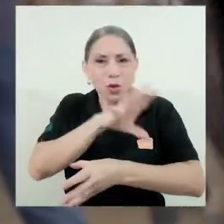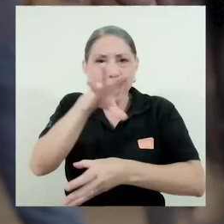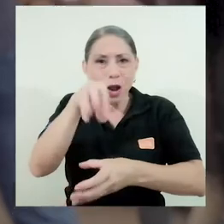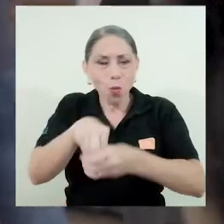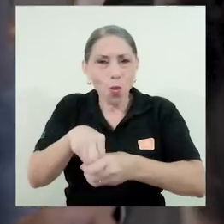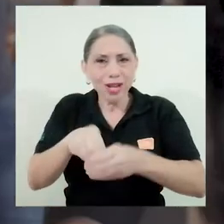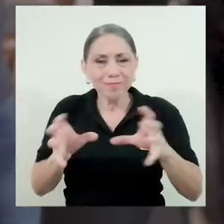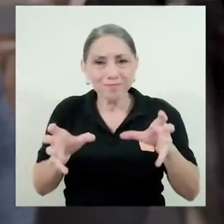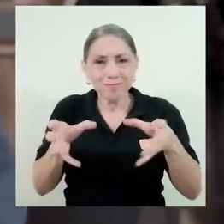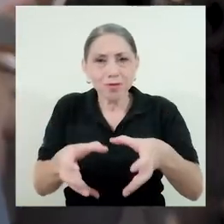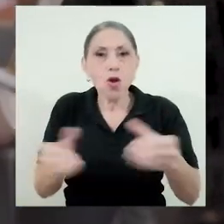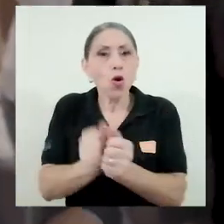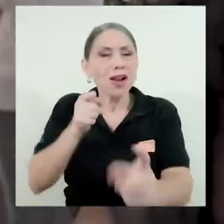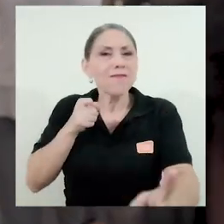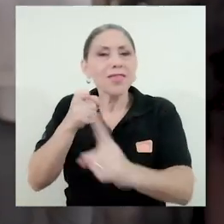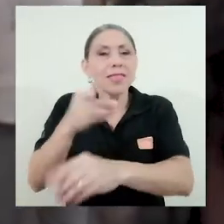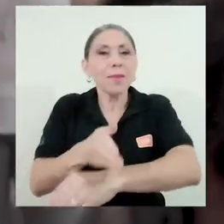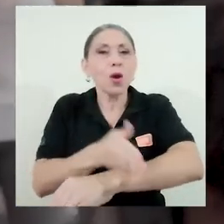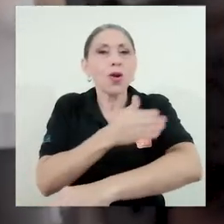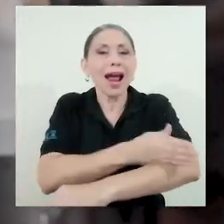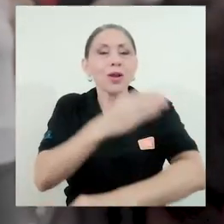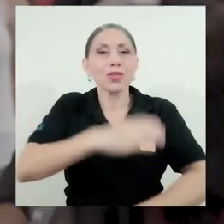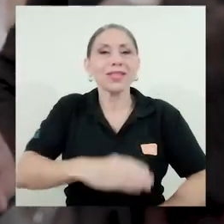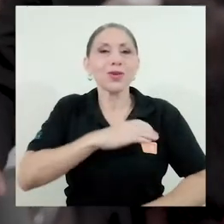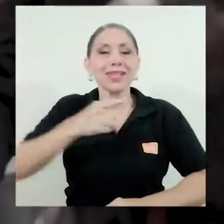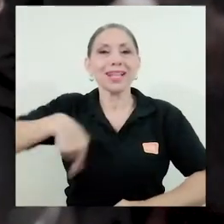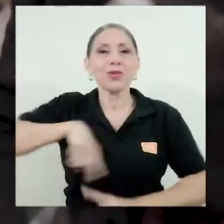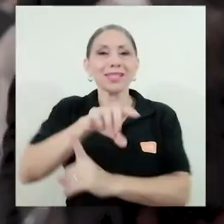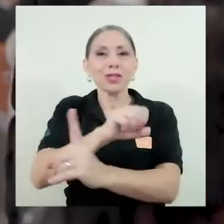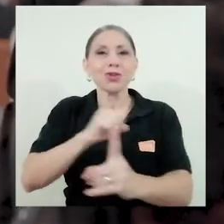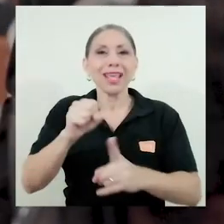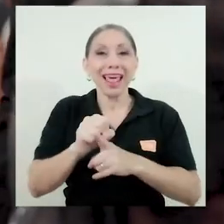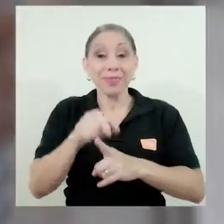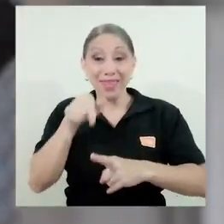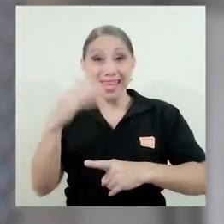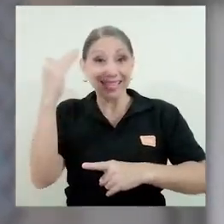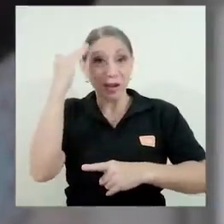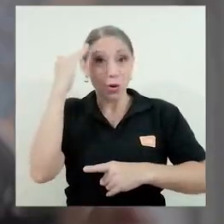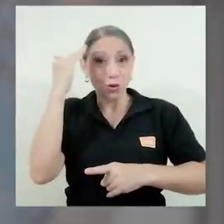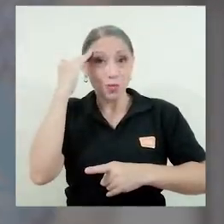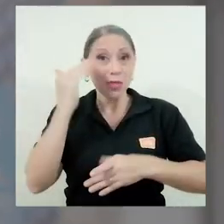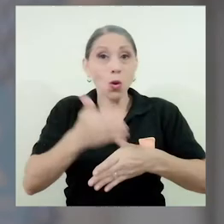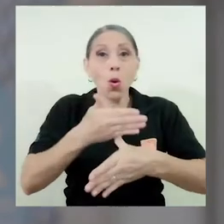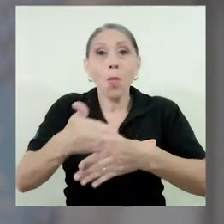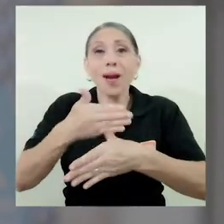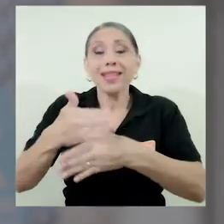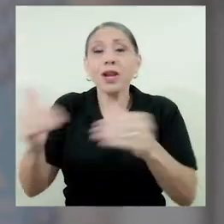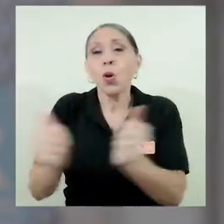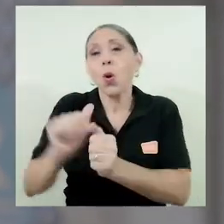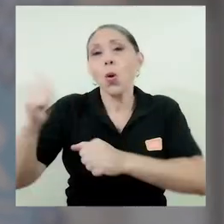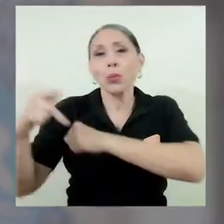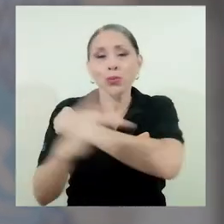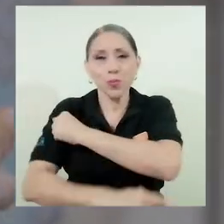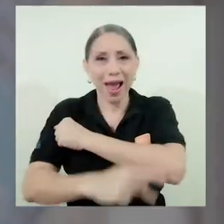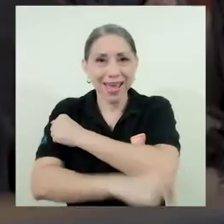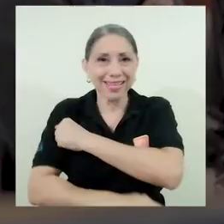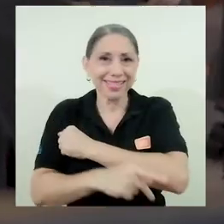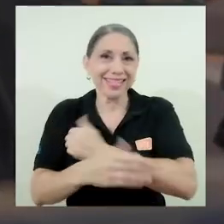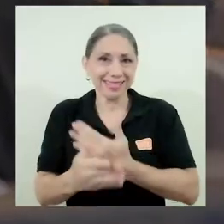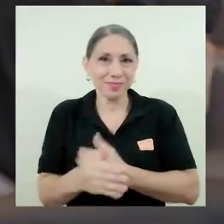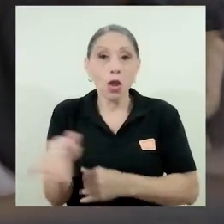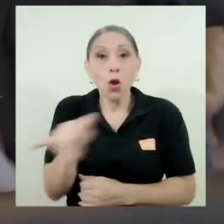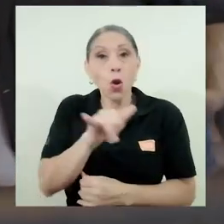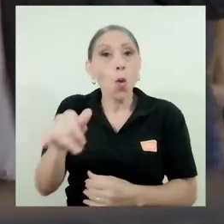componen, con el fin de mejorar las condiciones de nuestra sociedad y compartir ese conocimiento con el resto de los países,